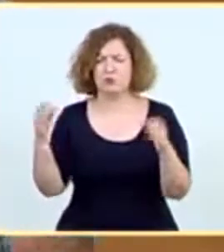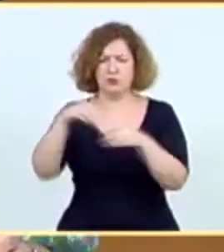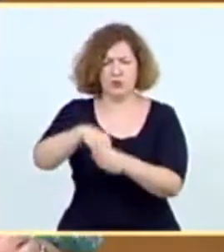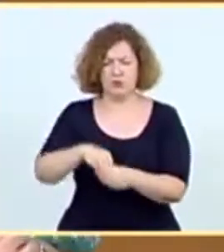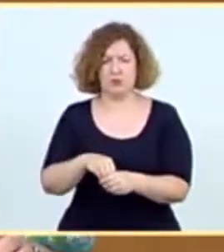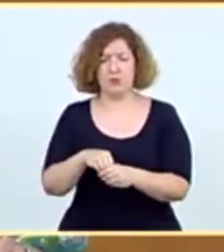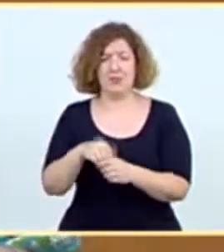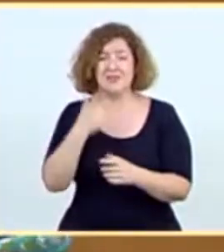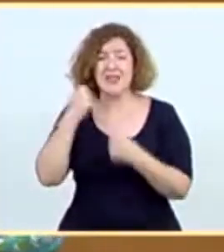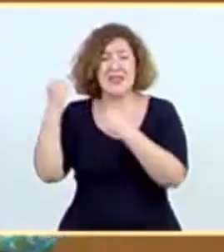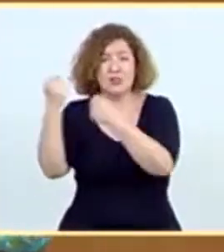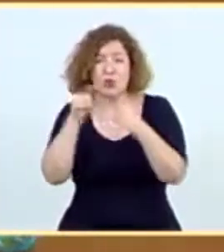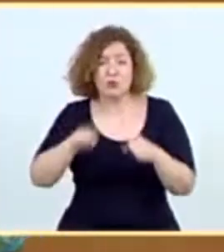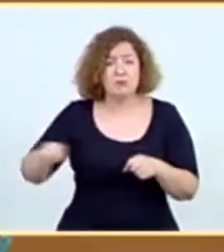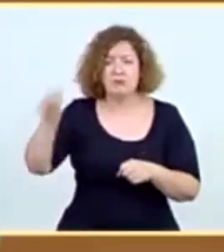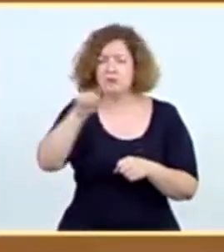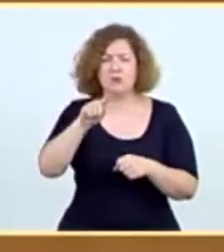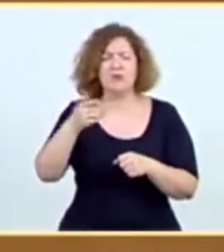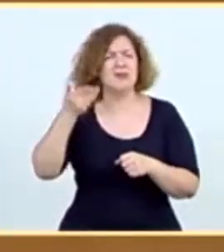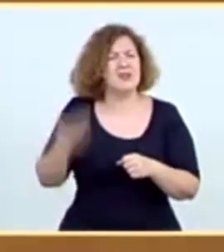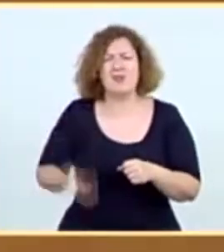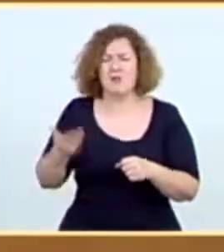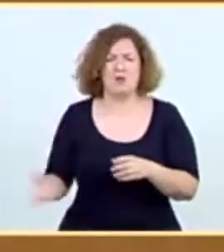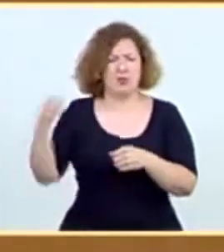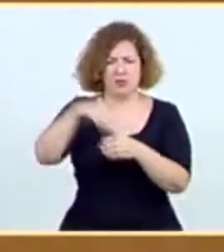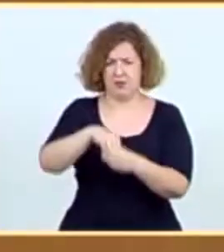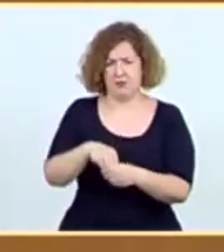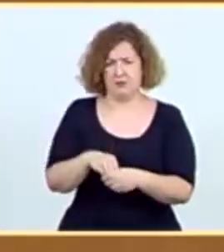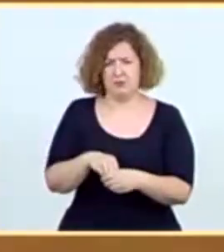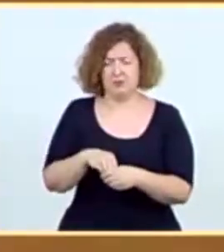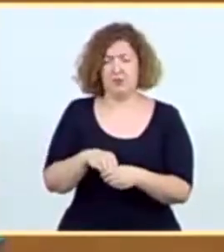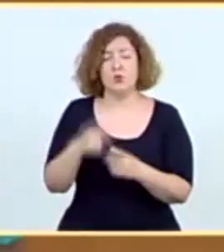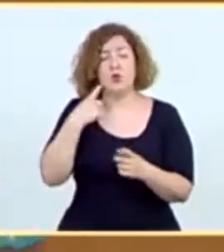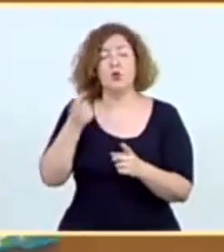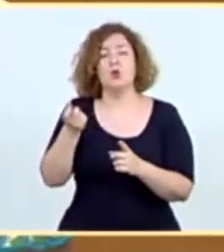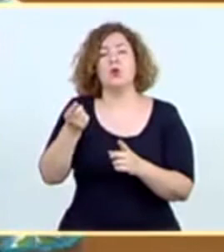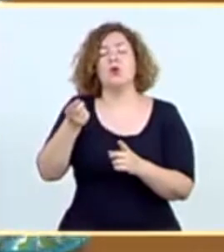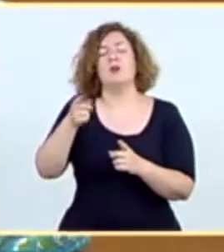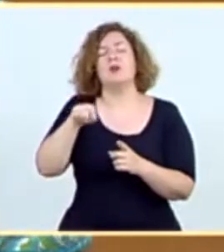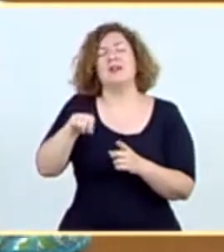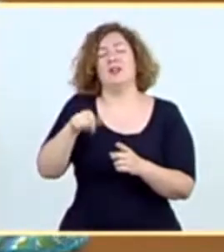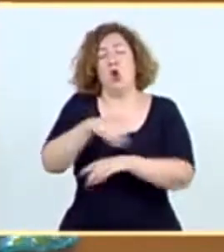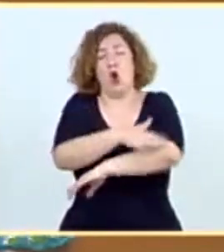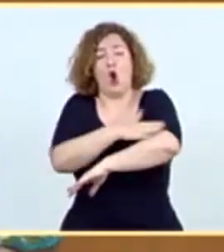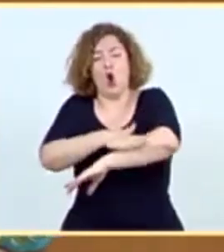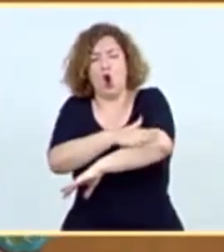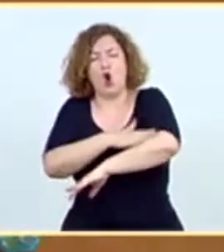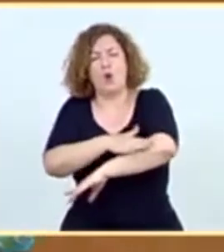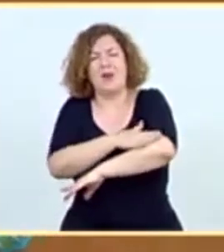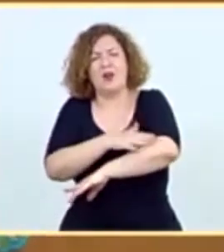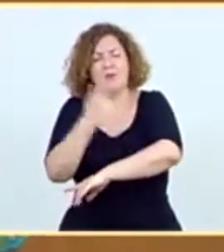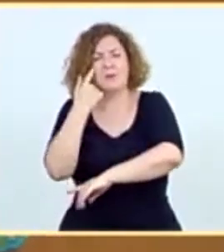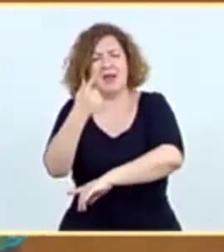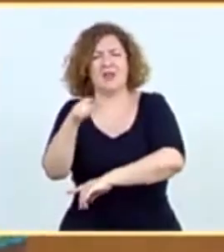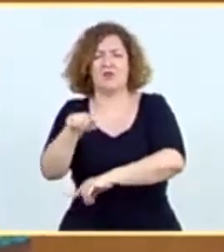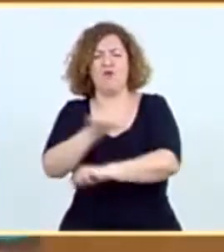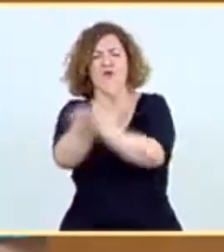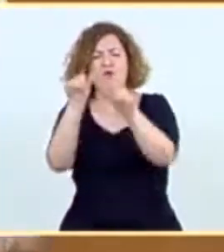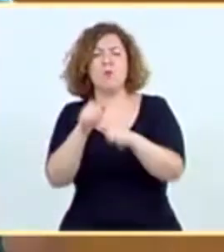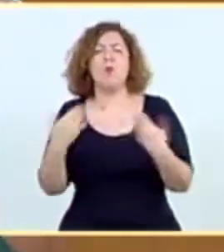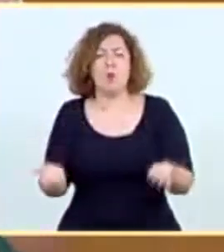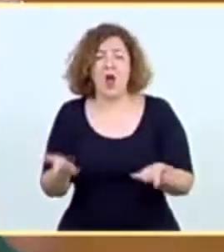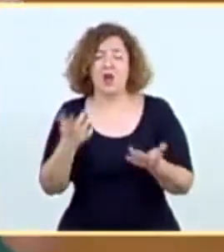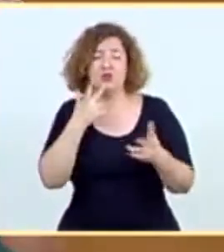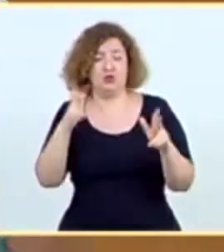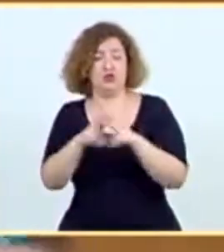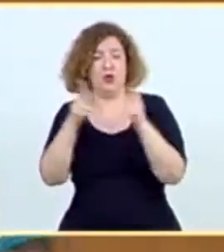la que todas las instituciones son importantes. Esa es la visión que corresponde y que da este Gobierno a lo que es una sociedad plural en